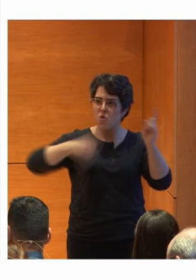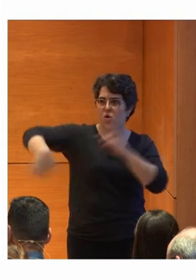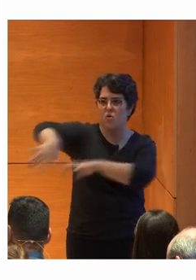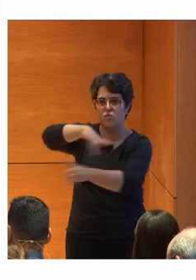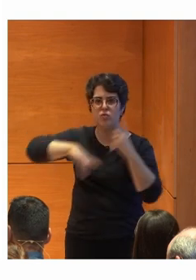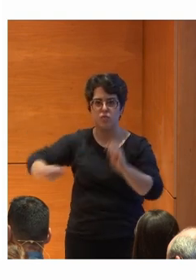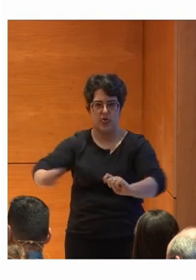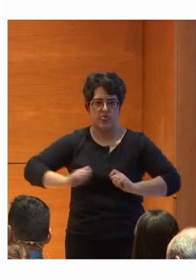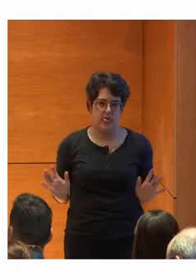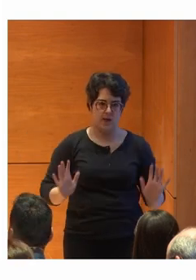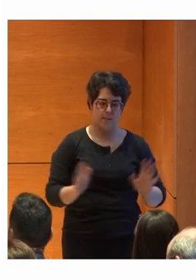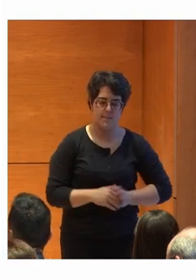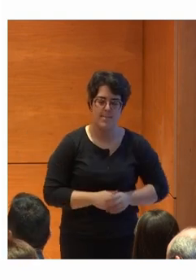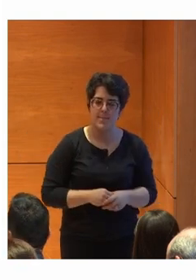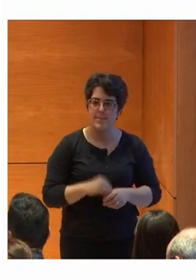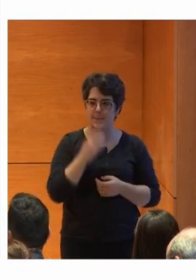deseados.